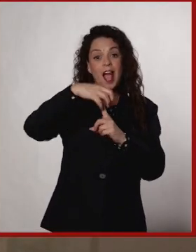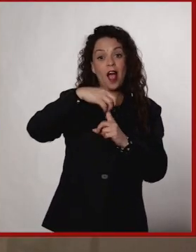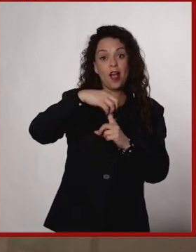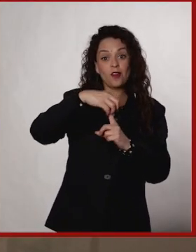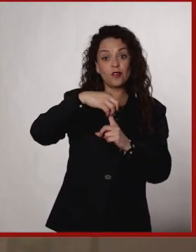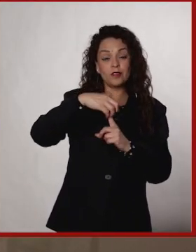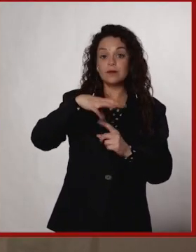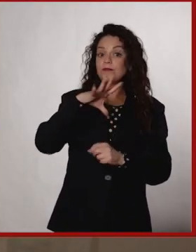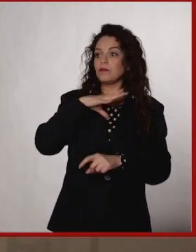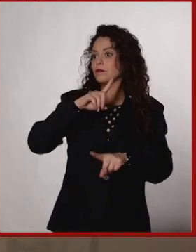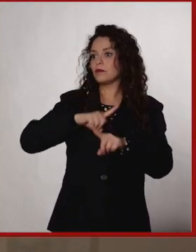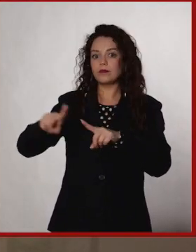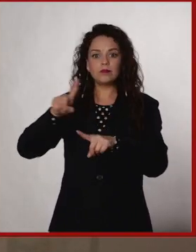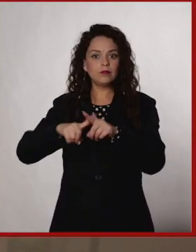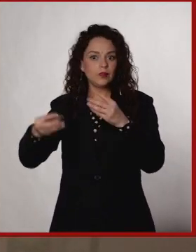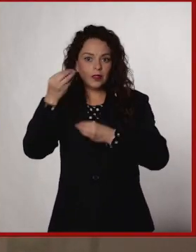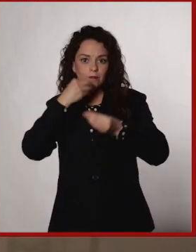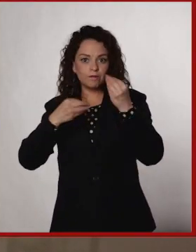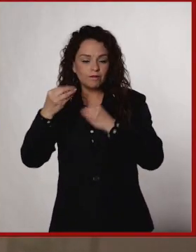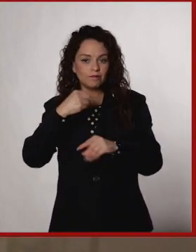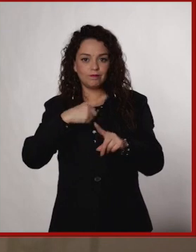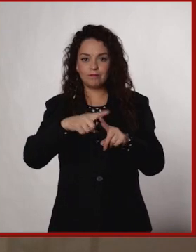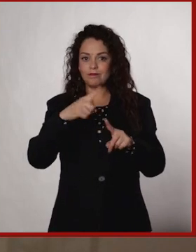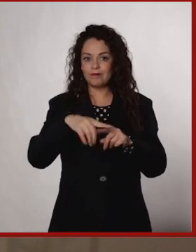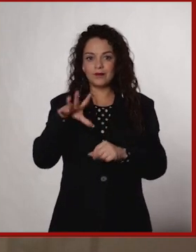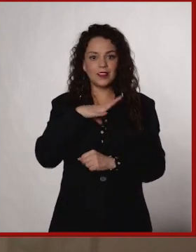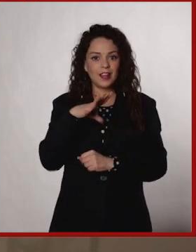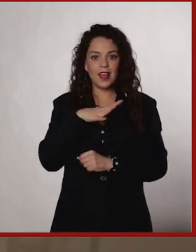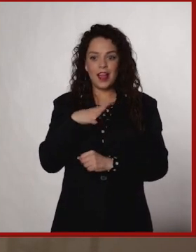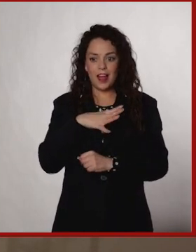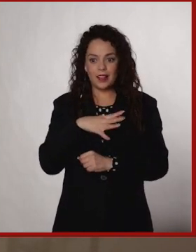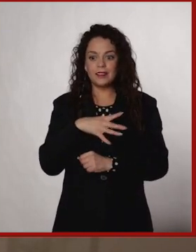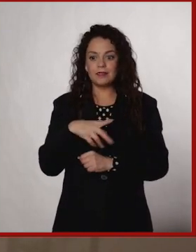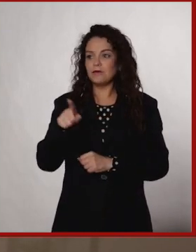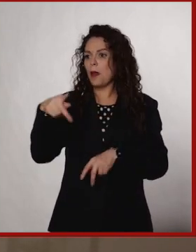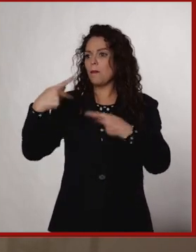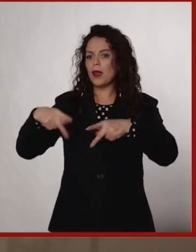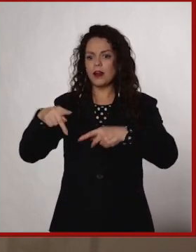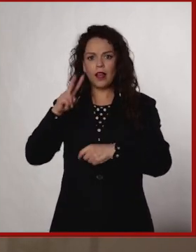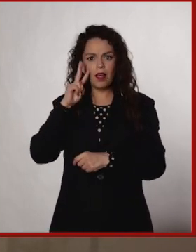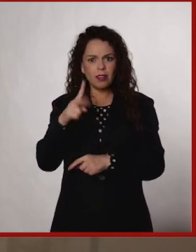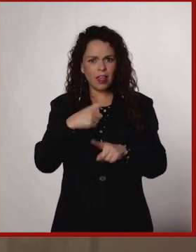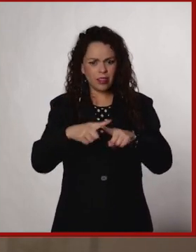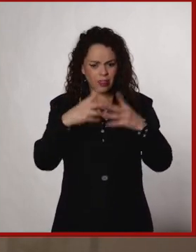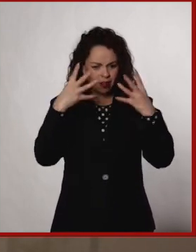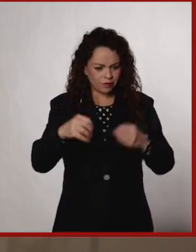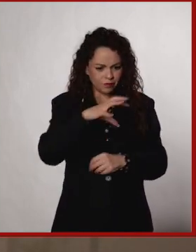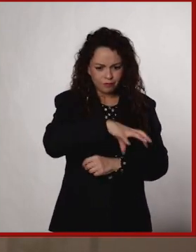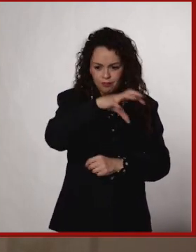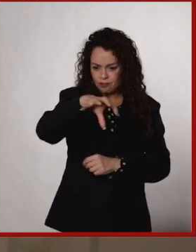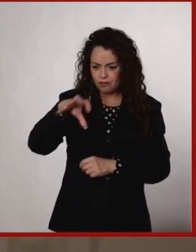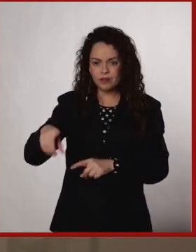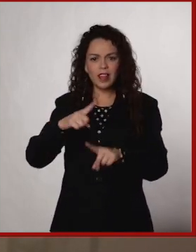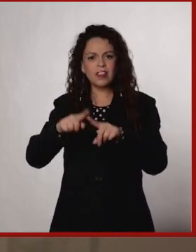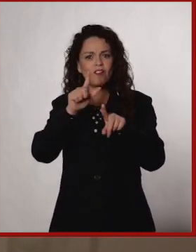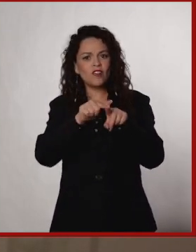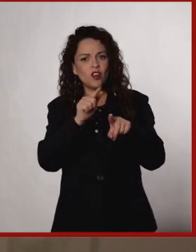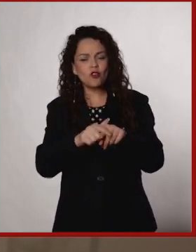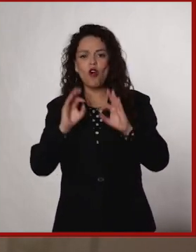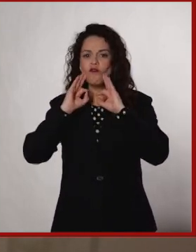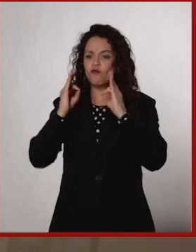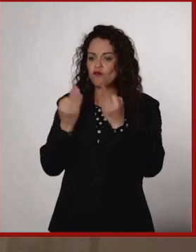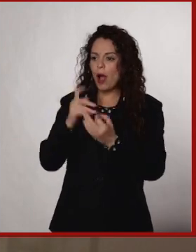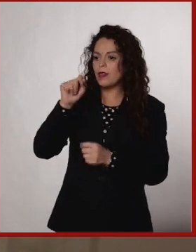en los hongos, ¿no? Las variedades de hongos que comemos, que podemos encontrar, que vas al súper o al mercado y ves así de todos los